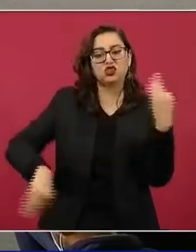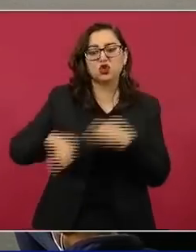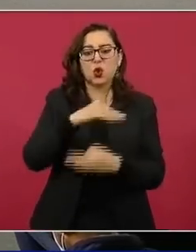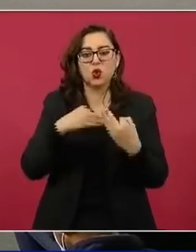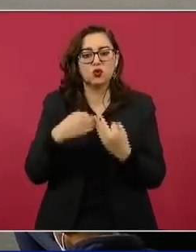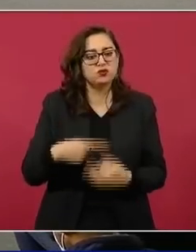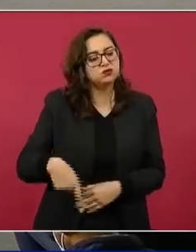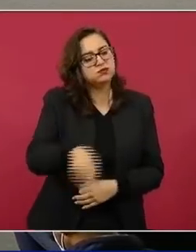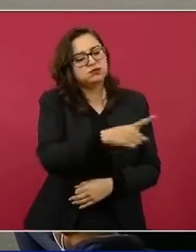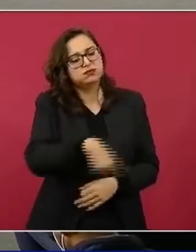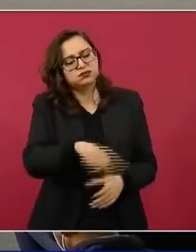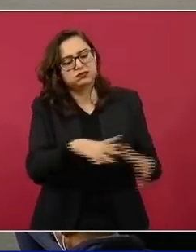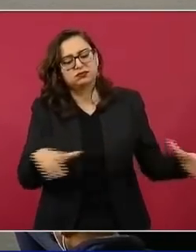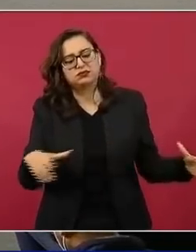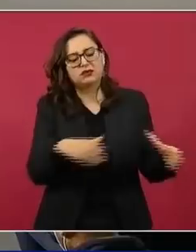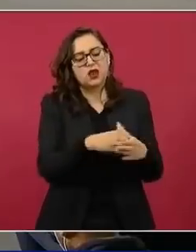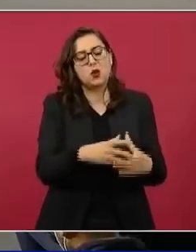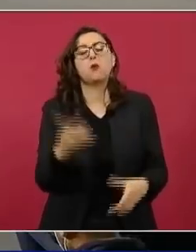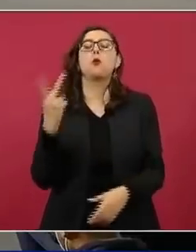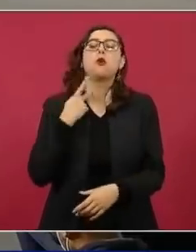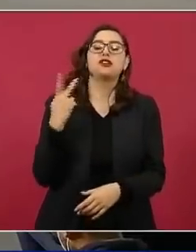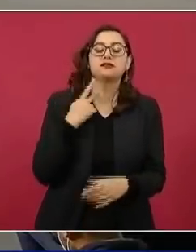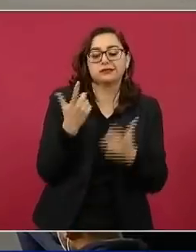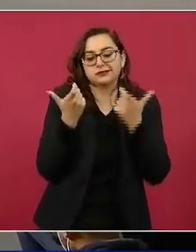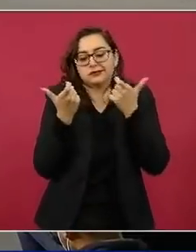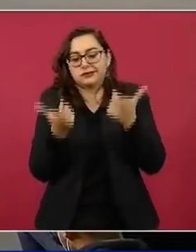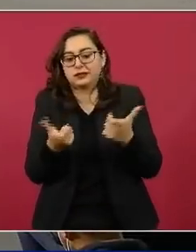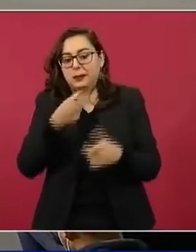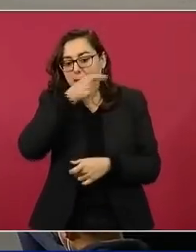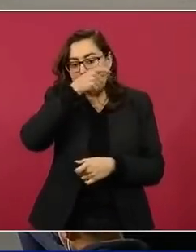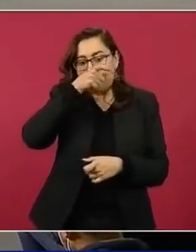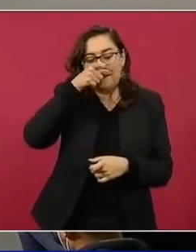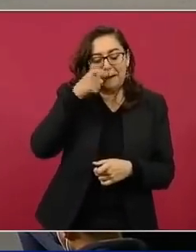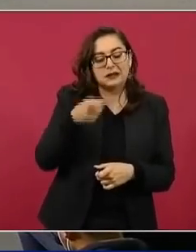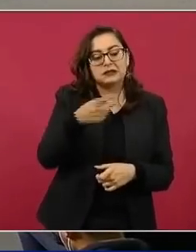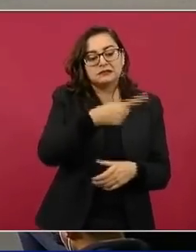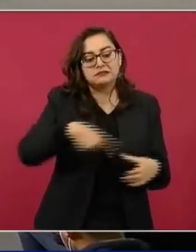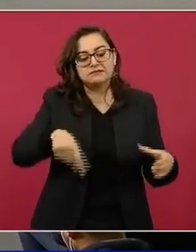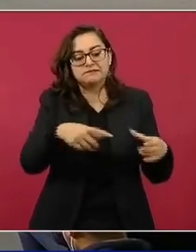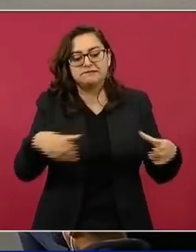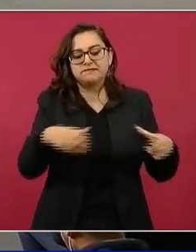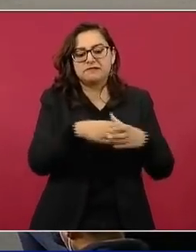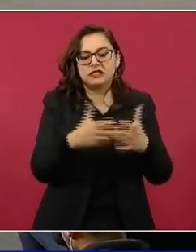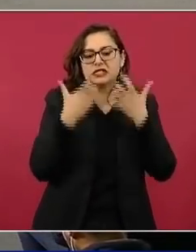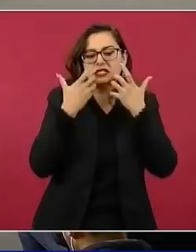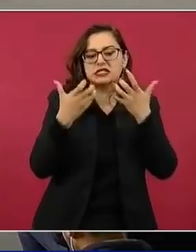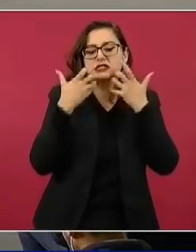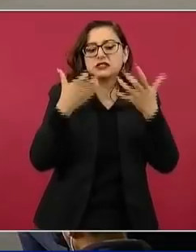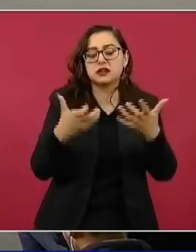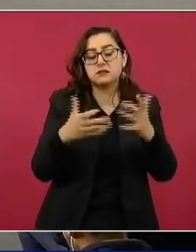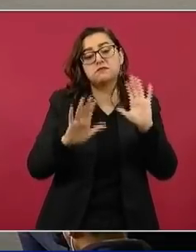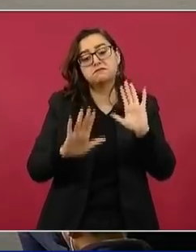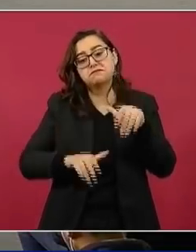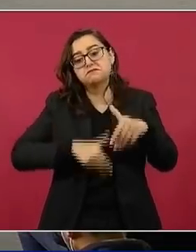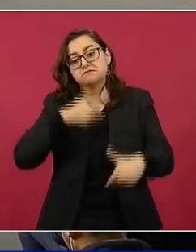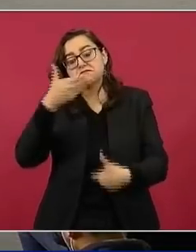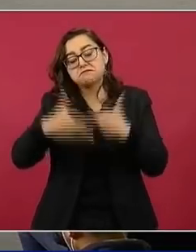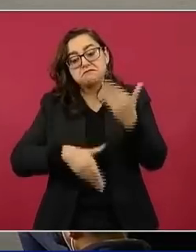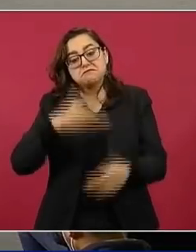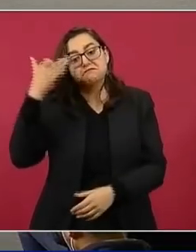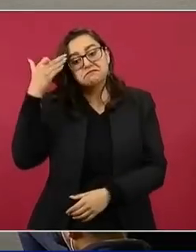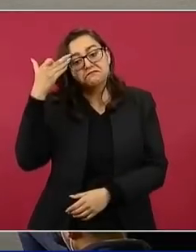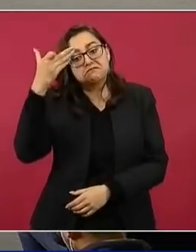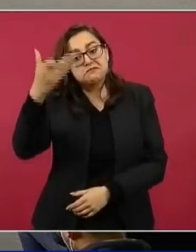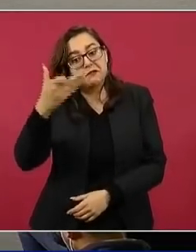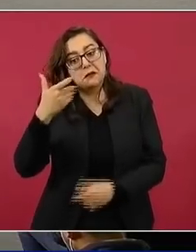o políticos encubiertos o simplemente tienen mala fe, el tiempo pondrá a cada quien en su lugar. Muchas